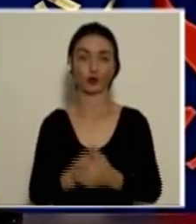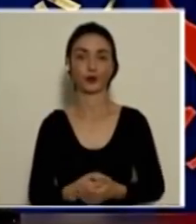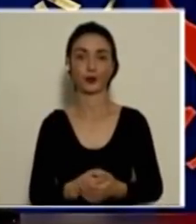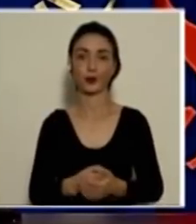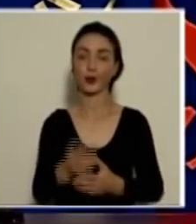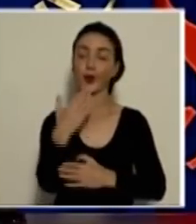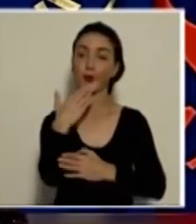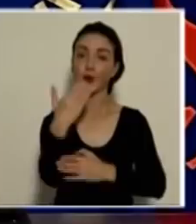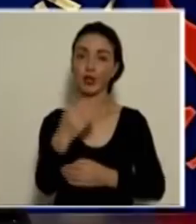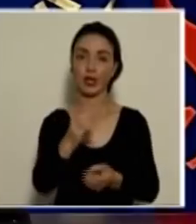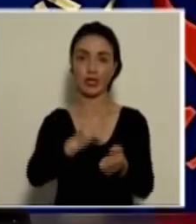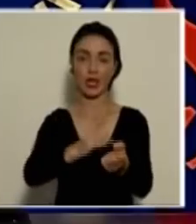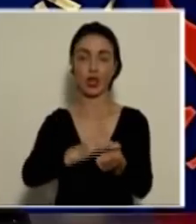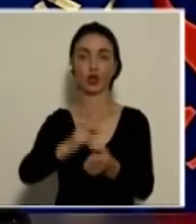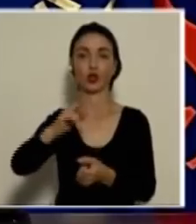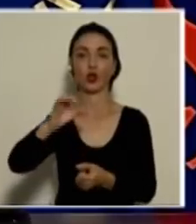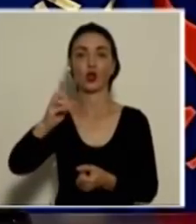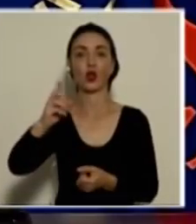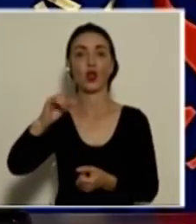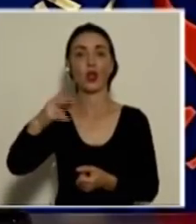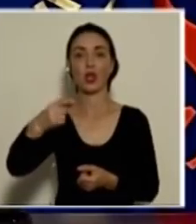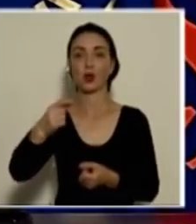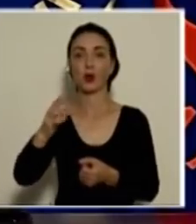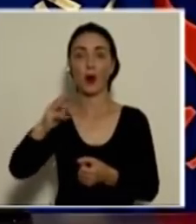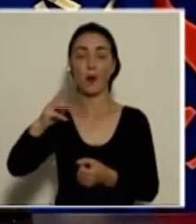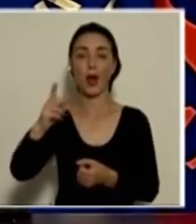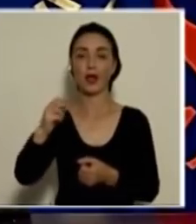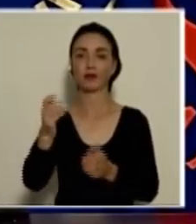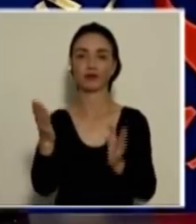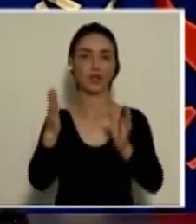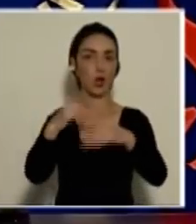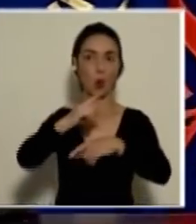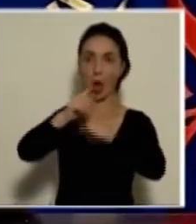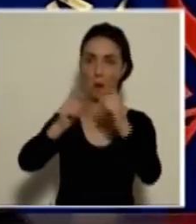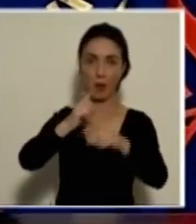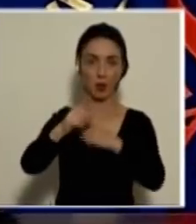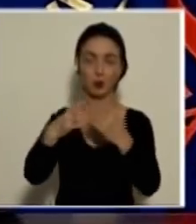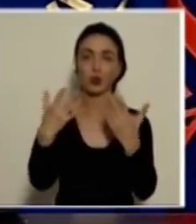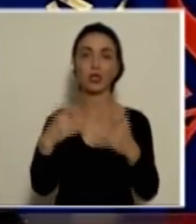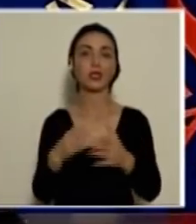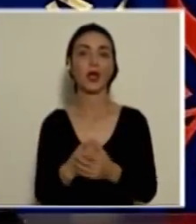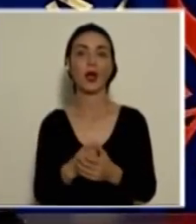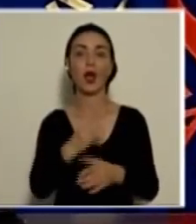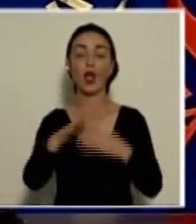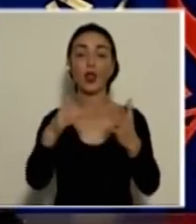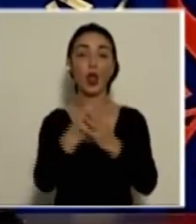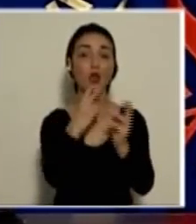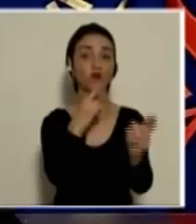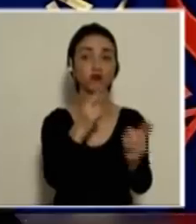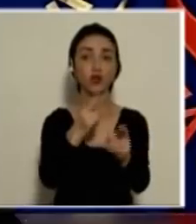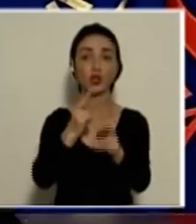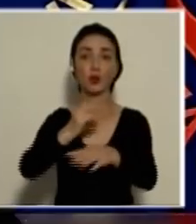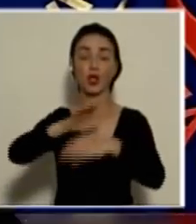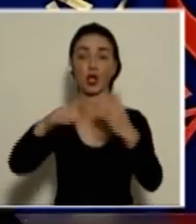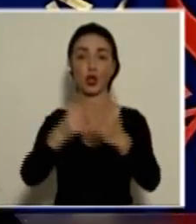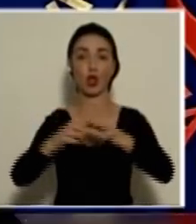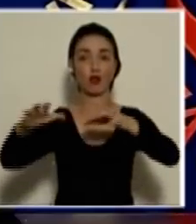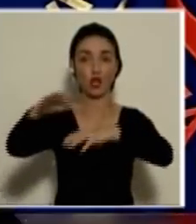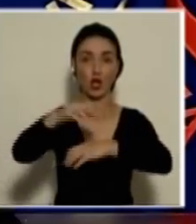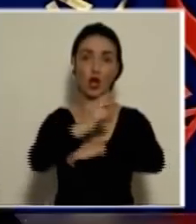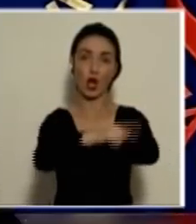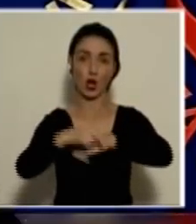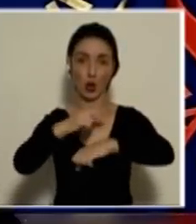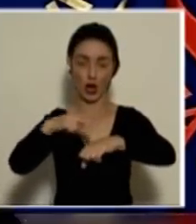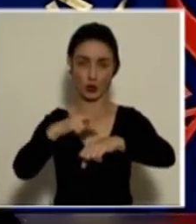Muchas gracias al doctor Rodrigo Marín. No tenemos más consultas. Ya se abordaron las consultas vía remotas, tanto medios regionales como medios nacionales.